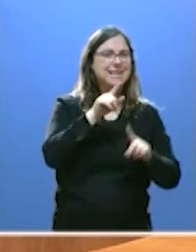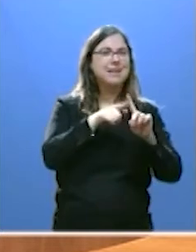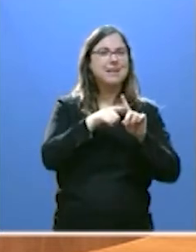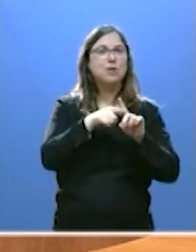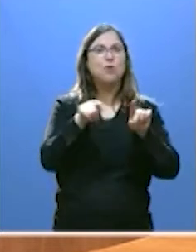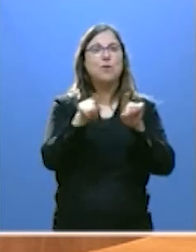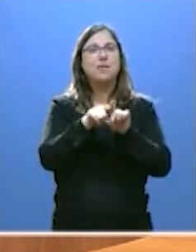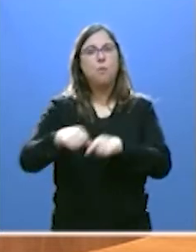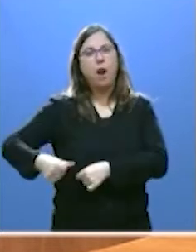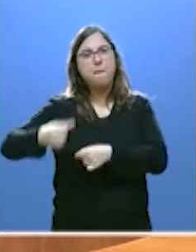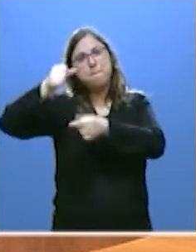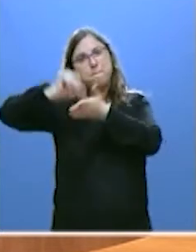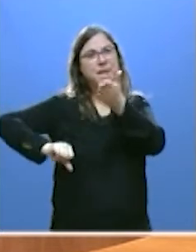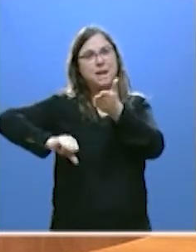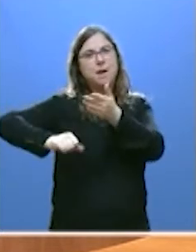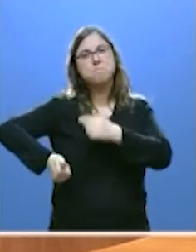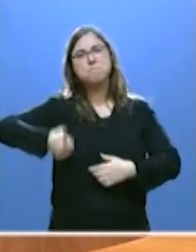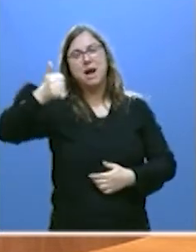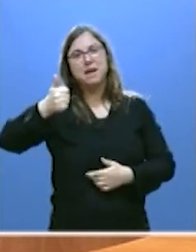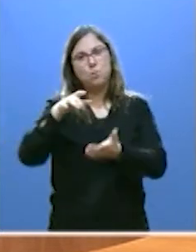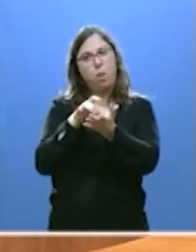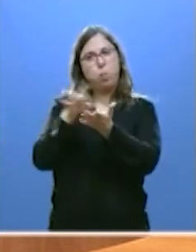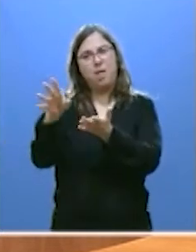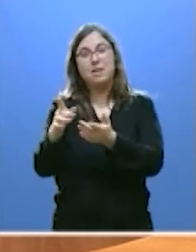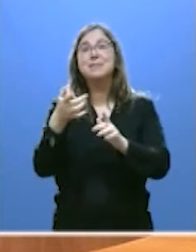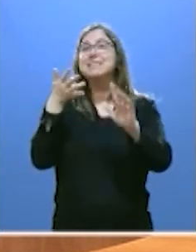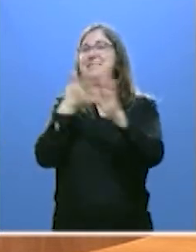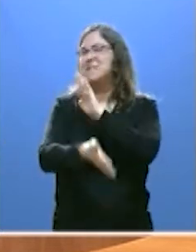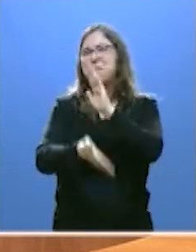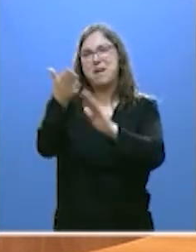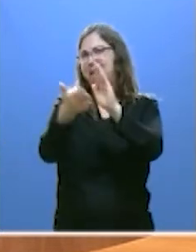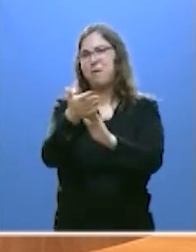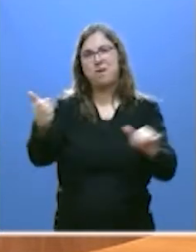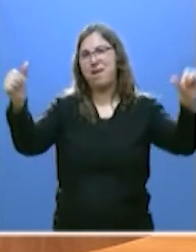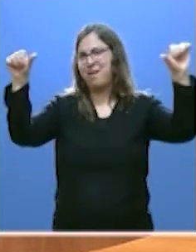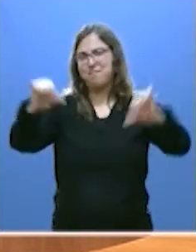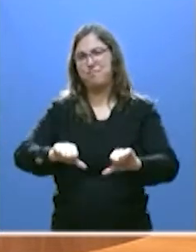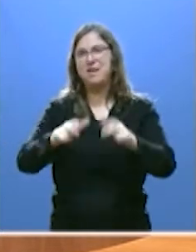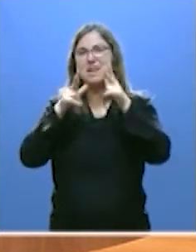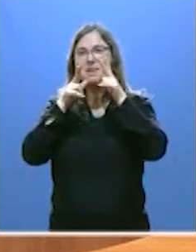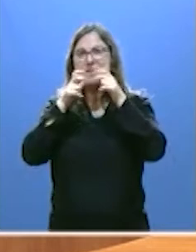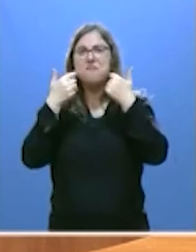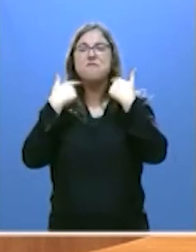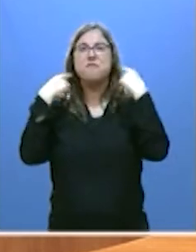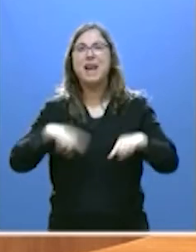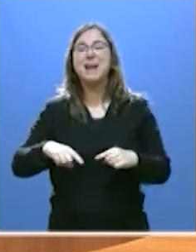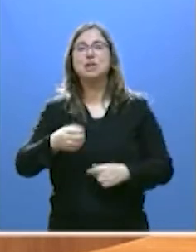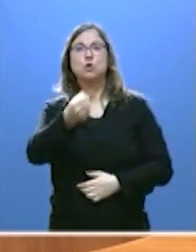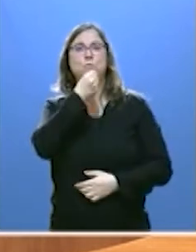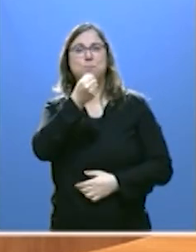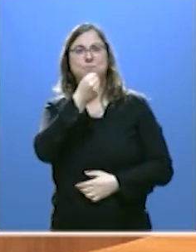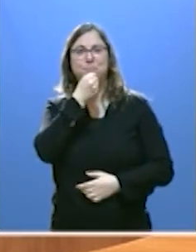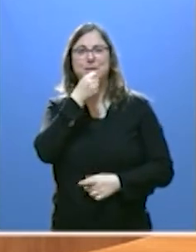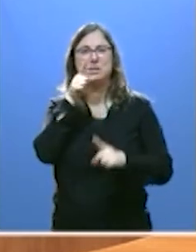en su cartuchera. Ha abierto la herida del fracaso en el Partido Socialista esas de las que dejan